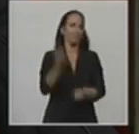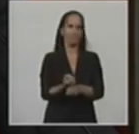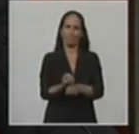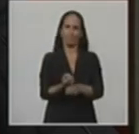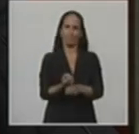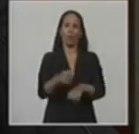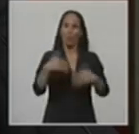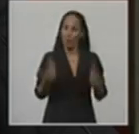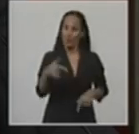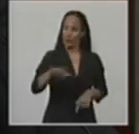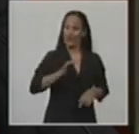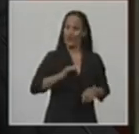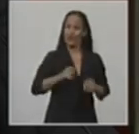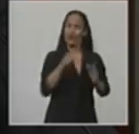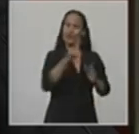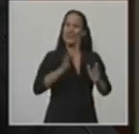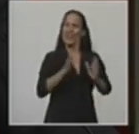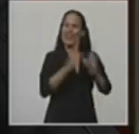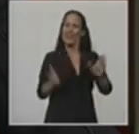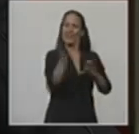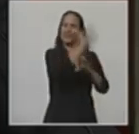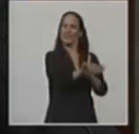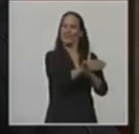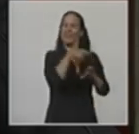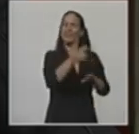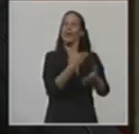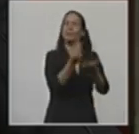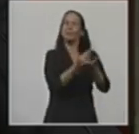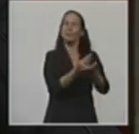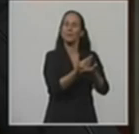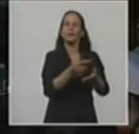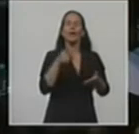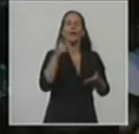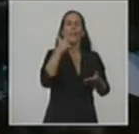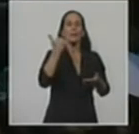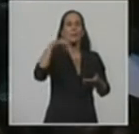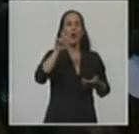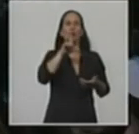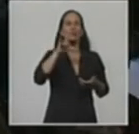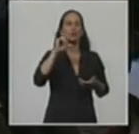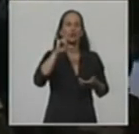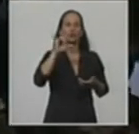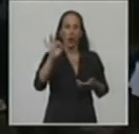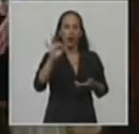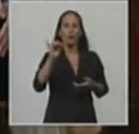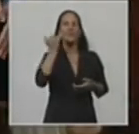año en que se cumplen 100 años de la elección de don Impólito Rigoyen, primer presidente votado en elecciones libres,